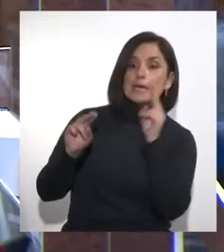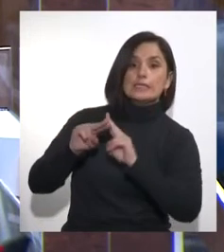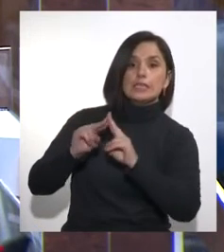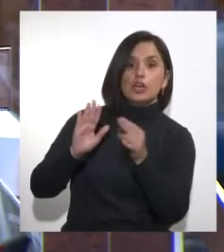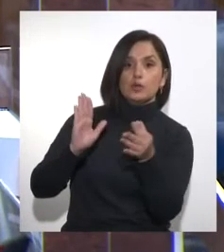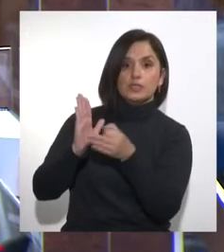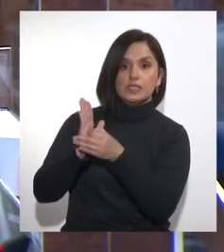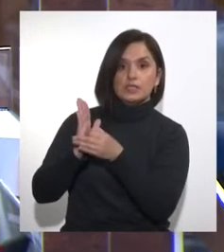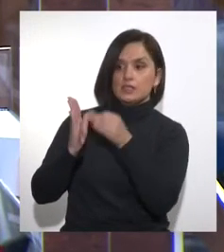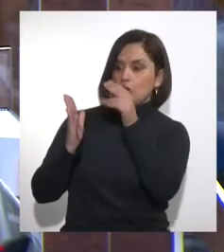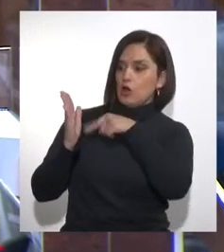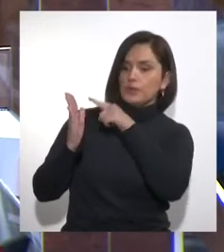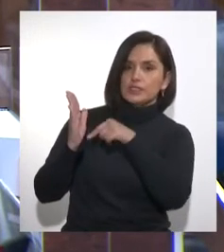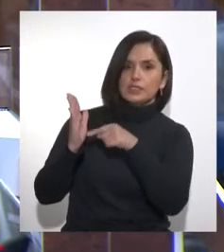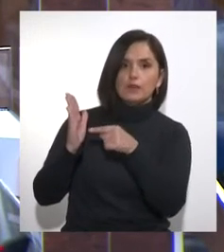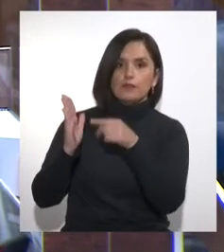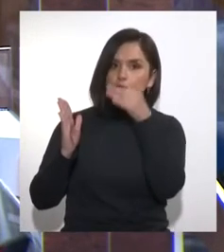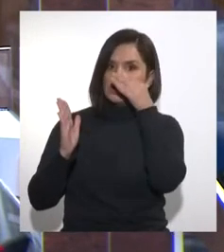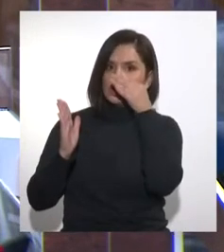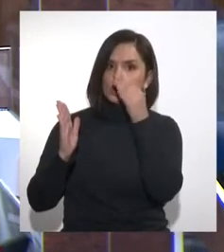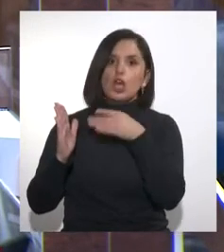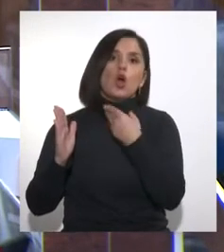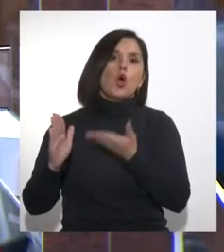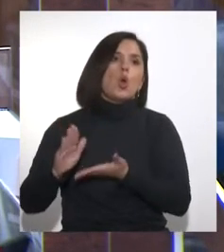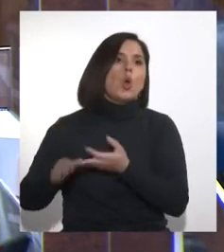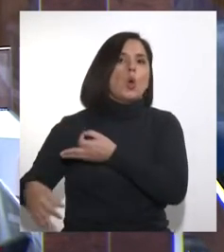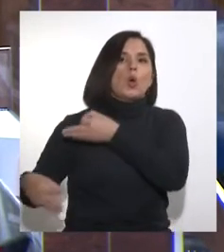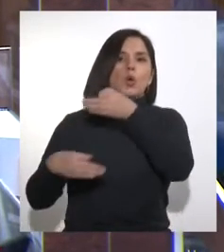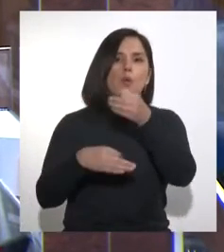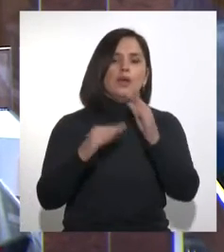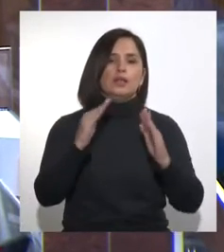contrario, se suman a esta alternativa.